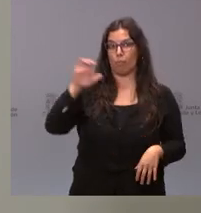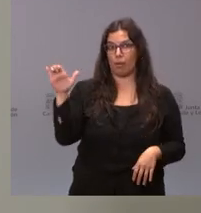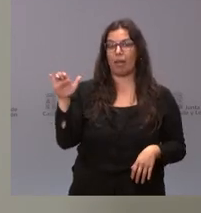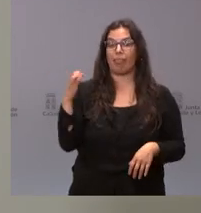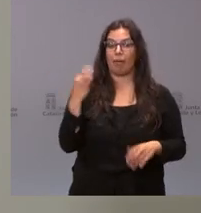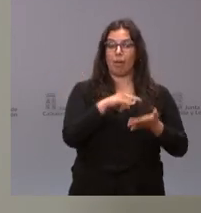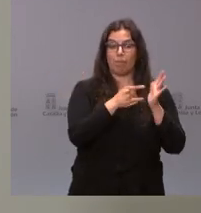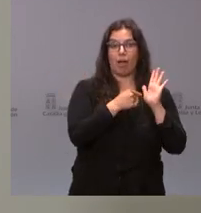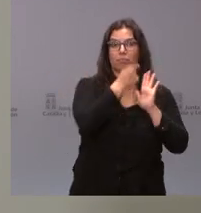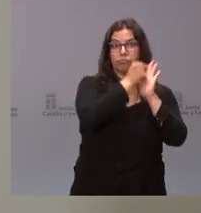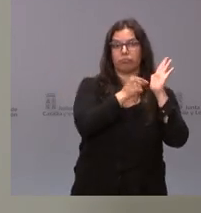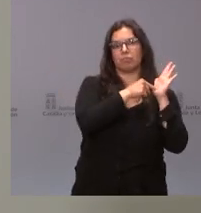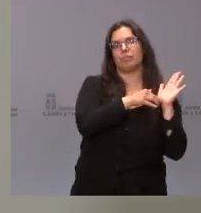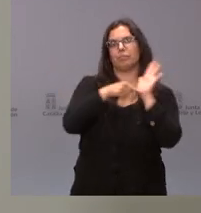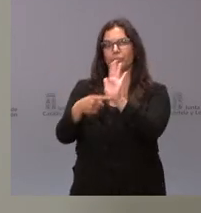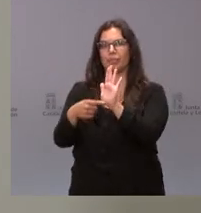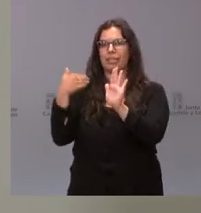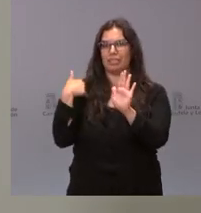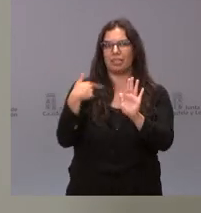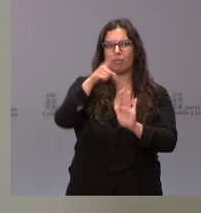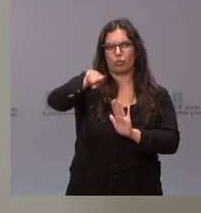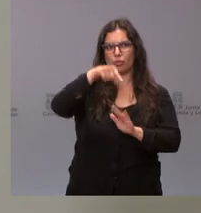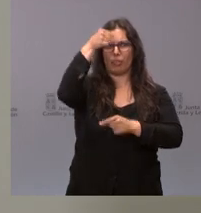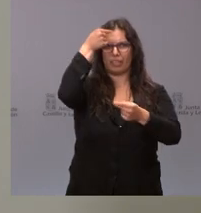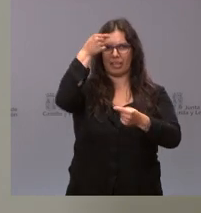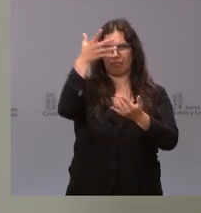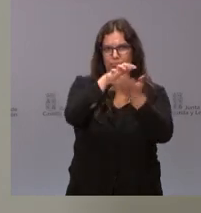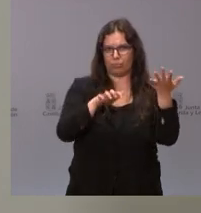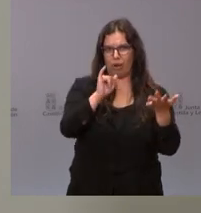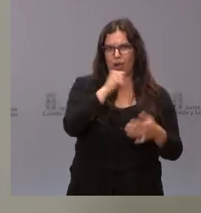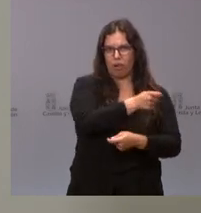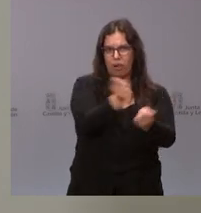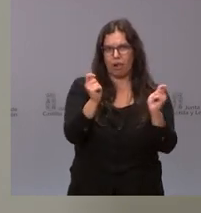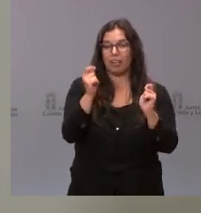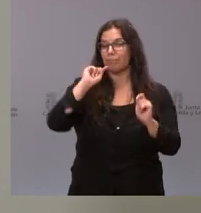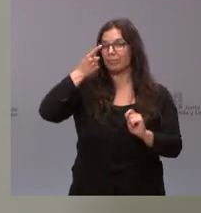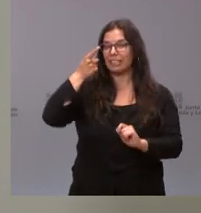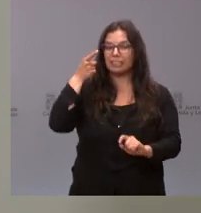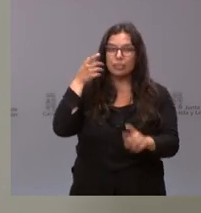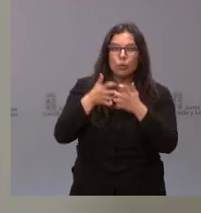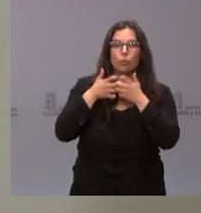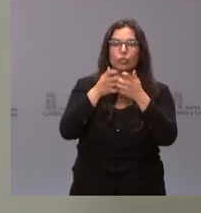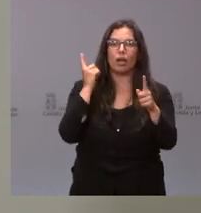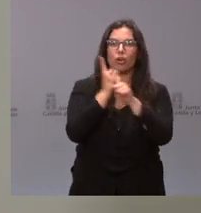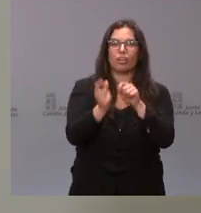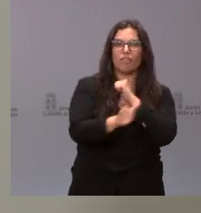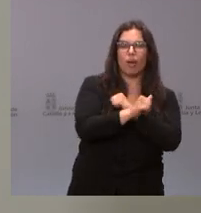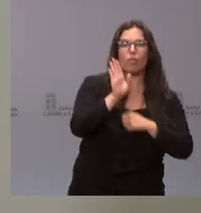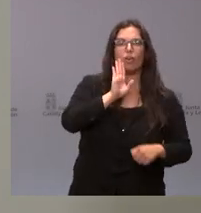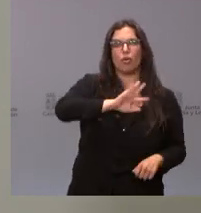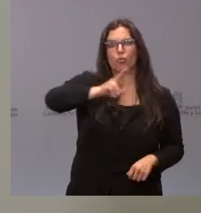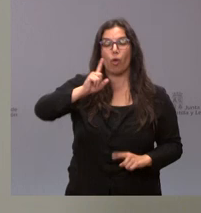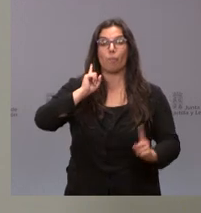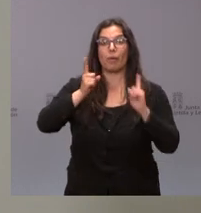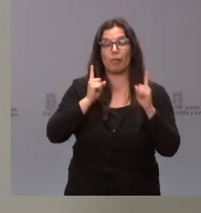que ustedes ya tienen en su nota de prensa, muy particularmente lo que tiene que ver con la lucha contra el fraude y la corrupción, la prevención,